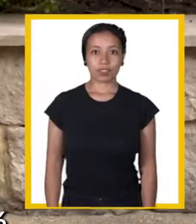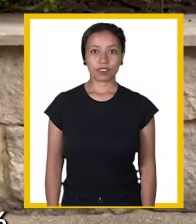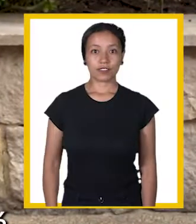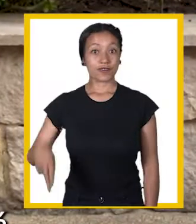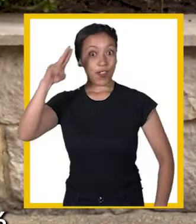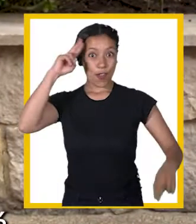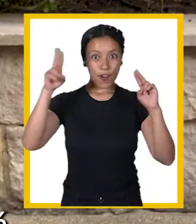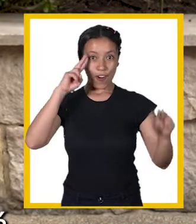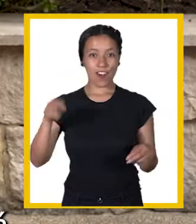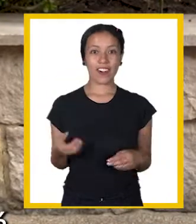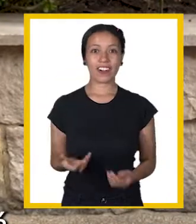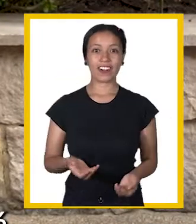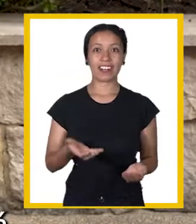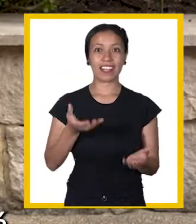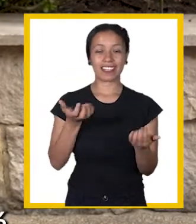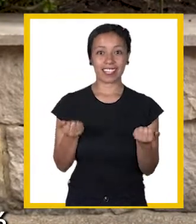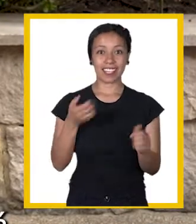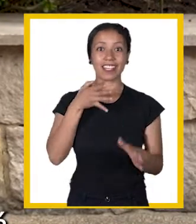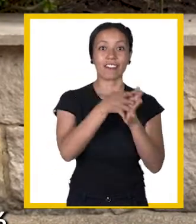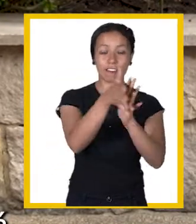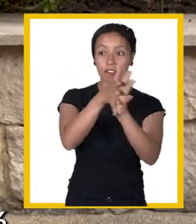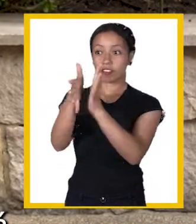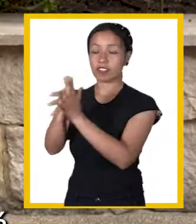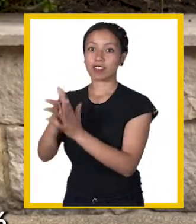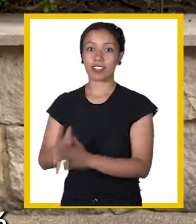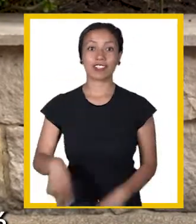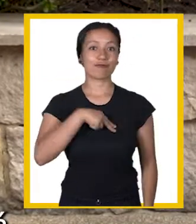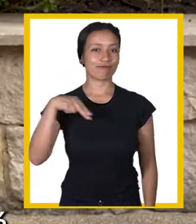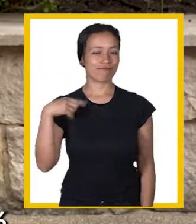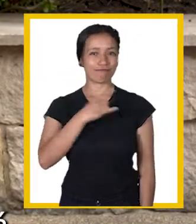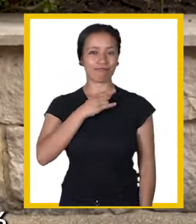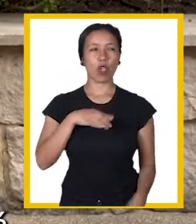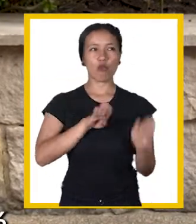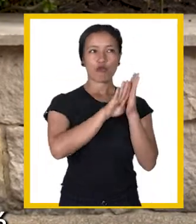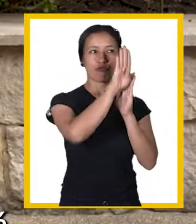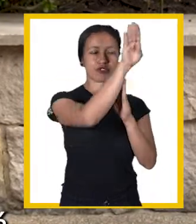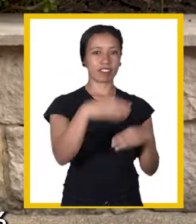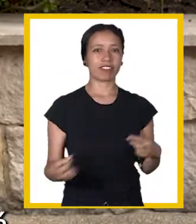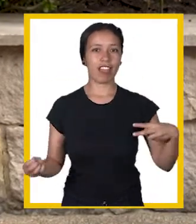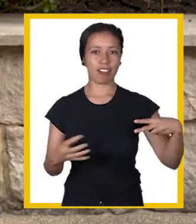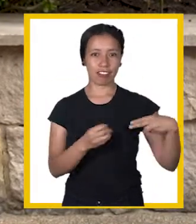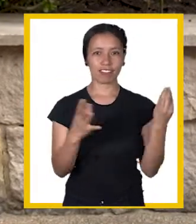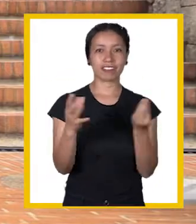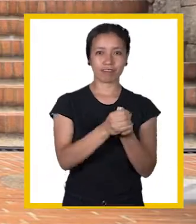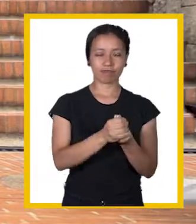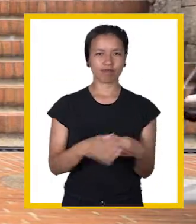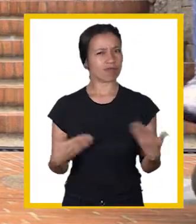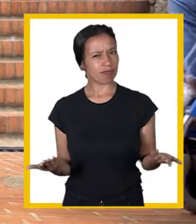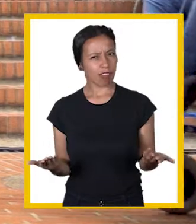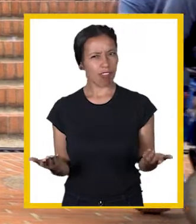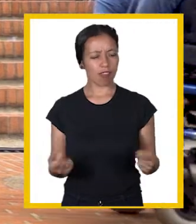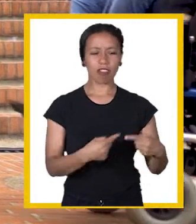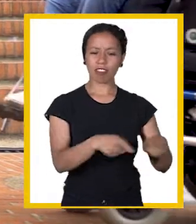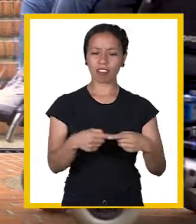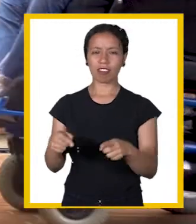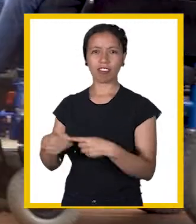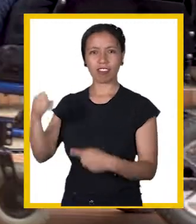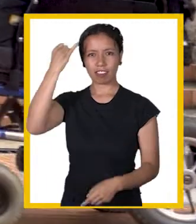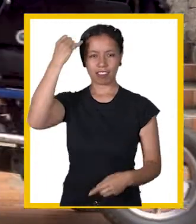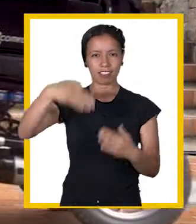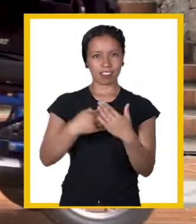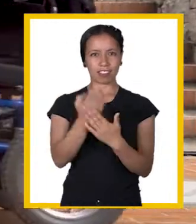Hola, quiero contarles que nuestra universidad está avanzando hacia la educación inclusiva a través de diferentes